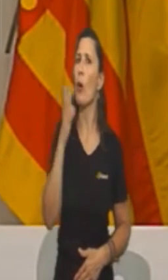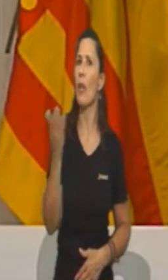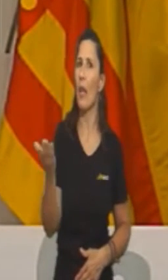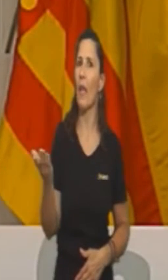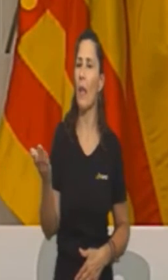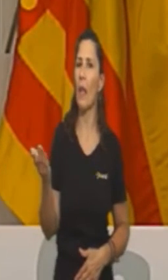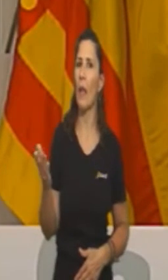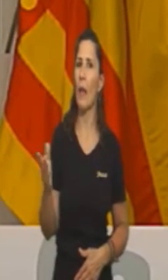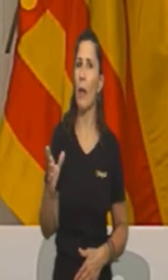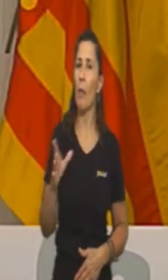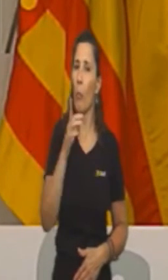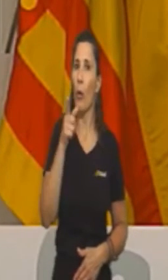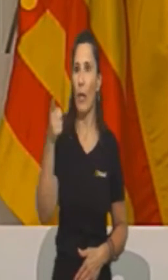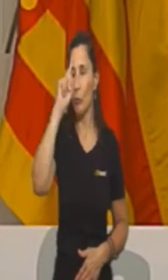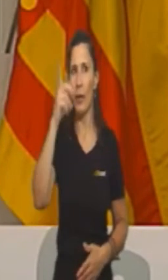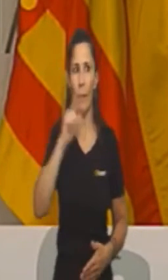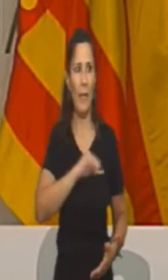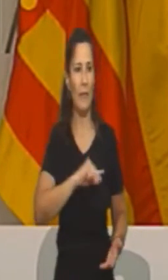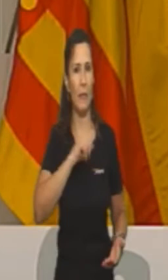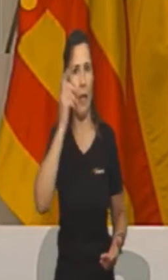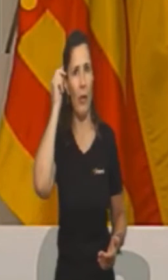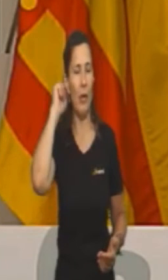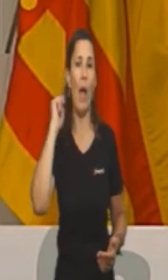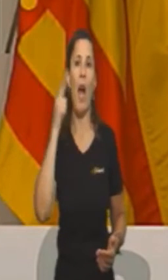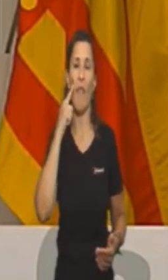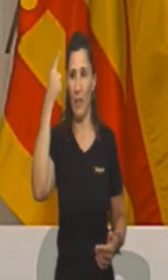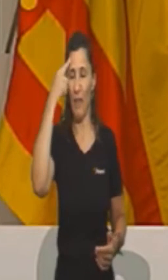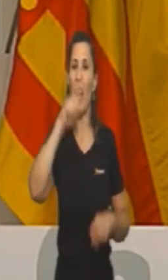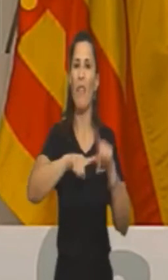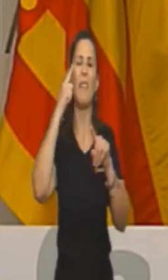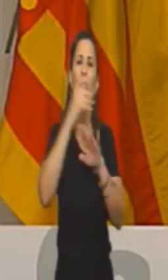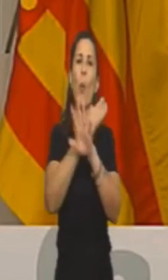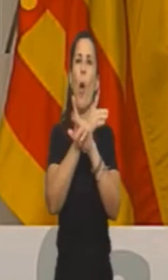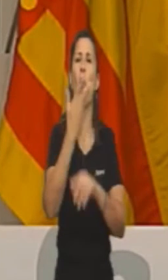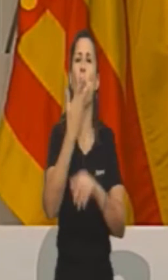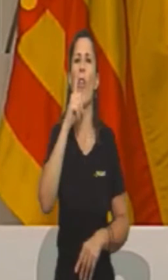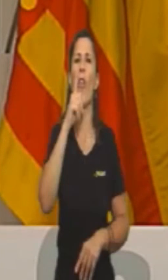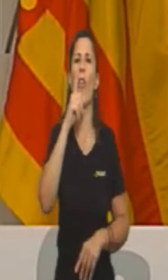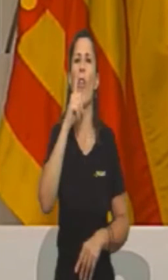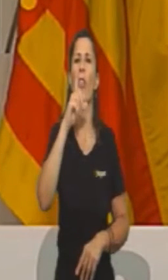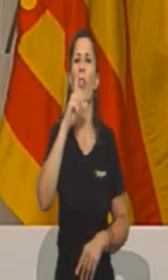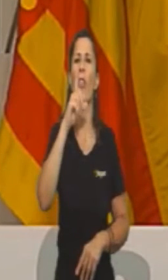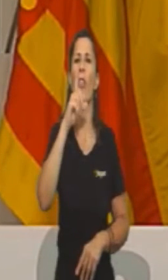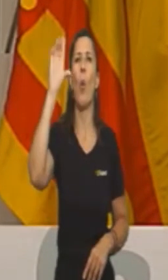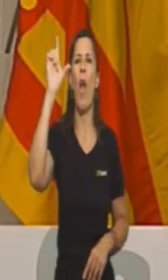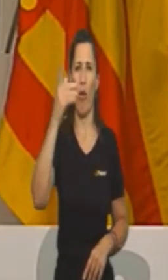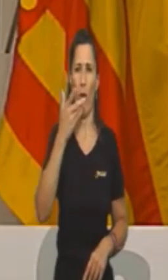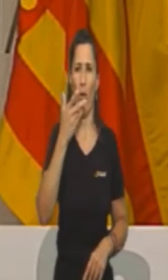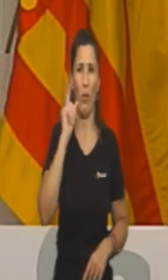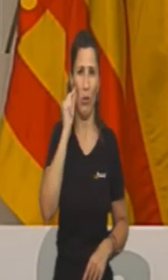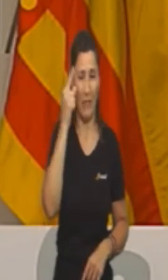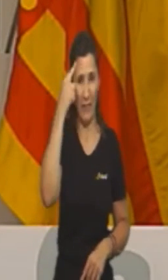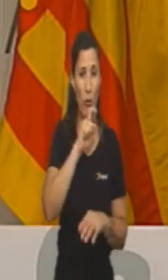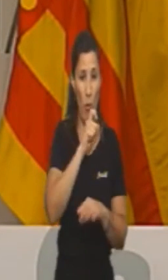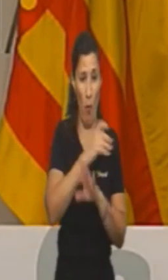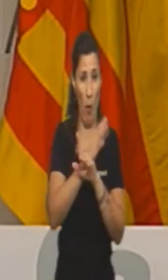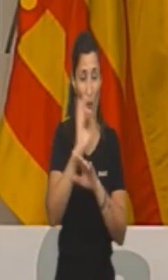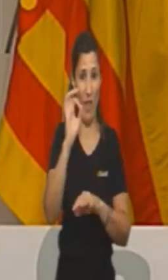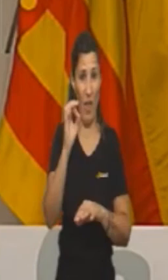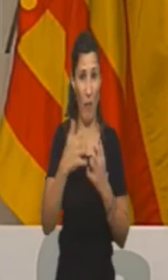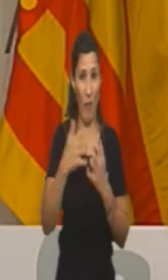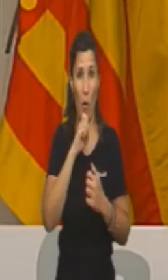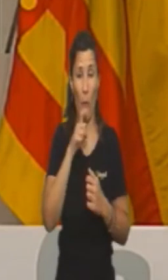¿vale? Porque esto es como… ¿Ustedes han jugado al culoedo alguna vez? ¿Han jugado al culoedo? ¿Sí? ¿Saben cómo funciona?